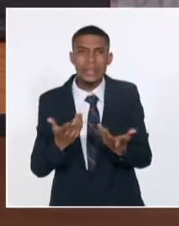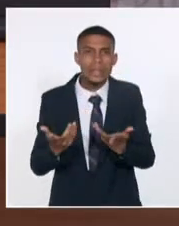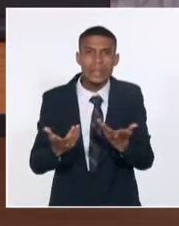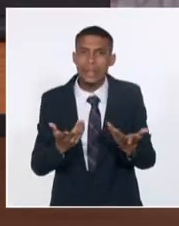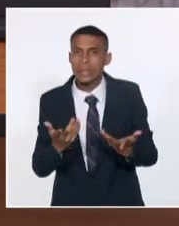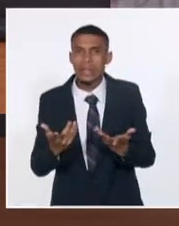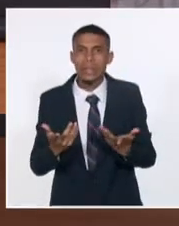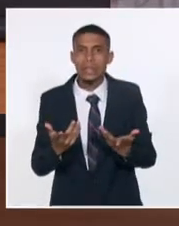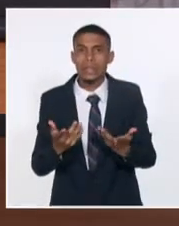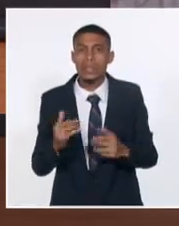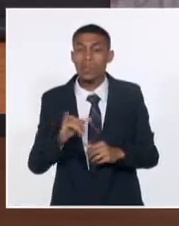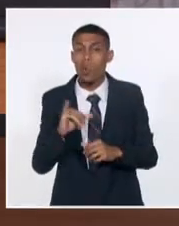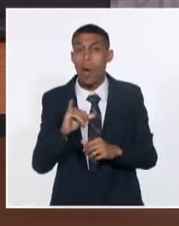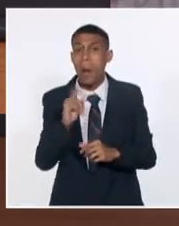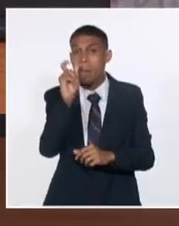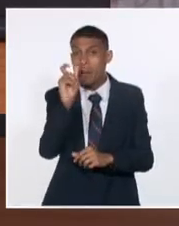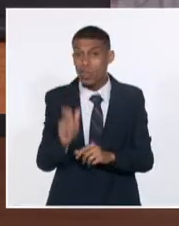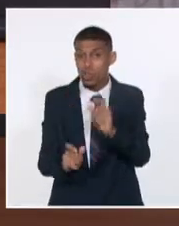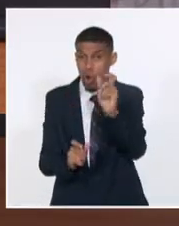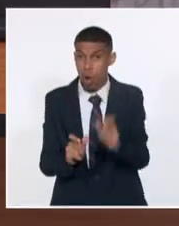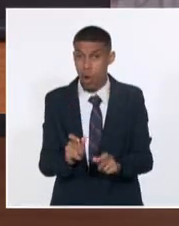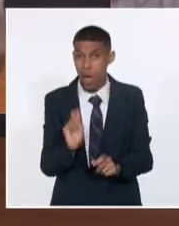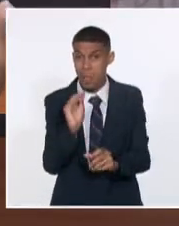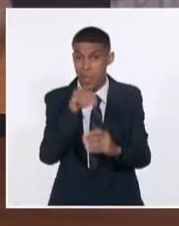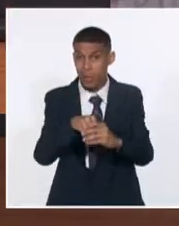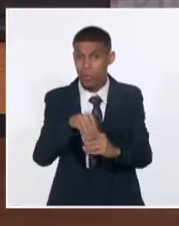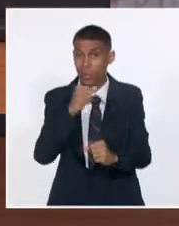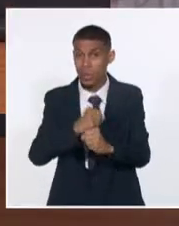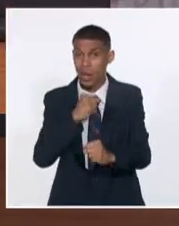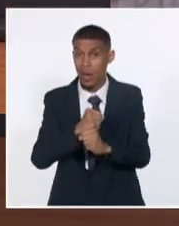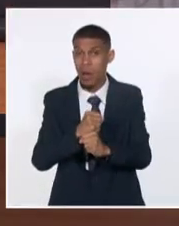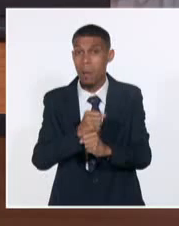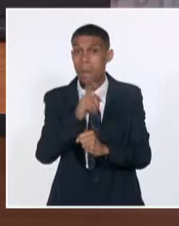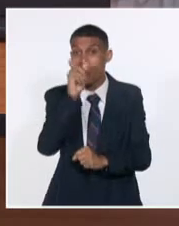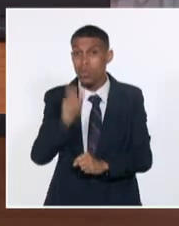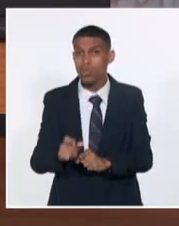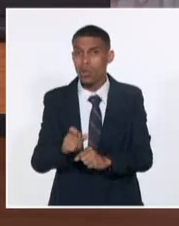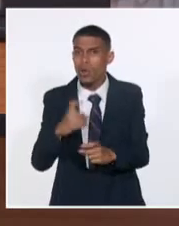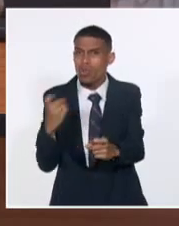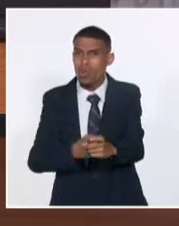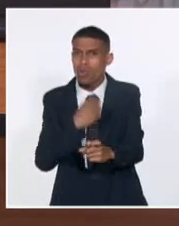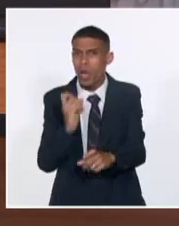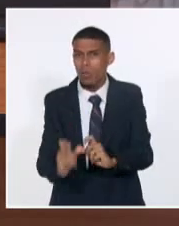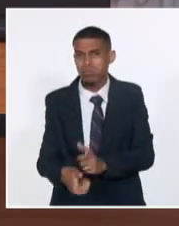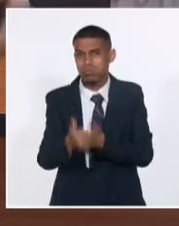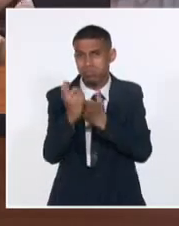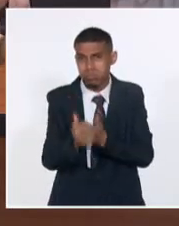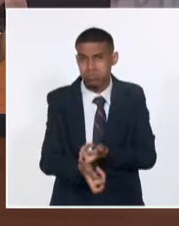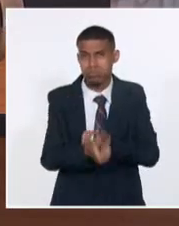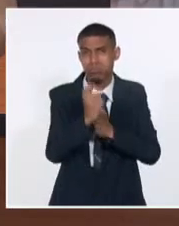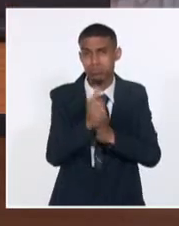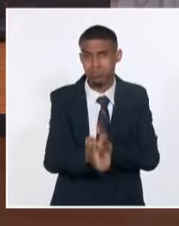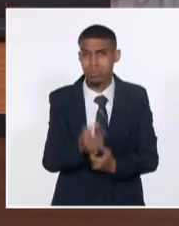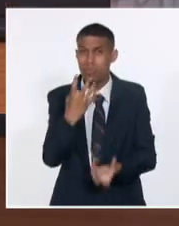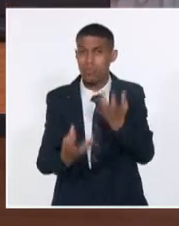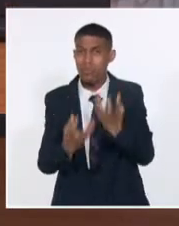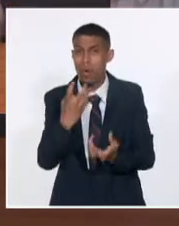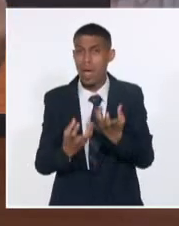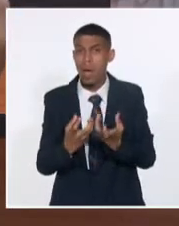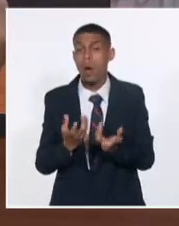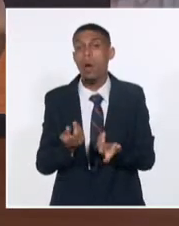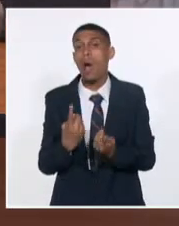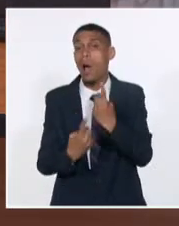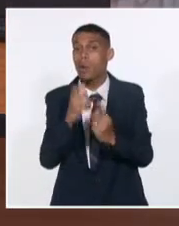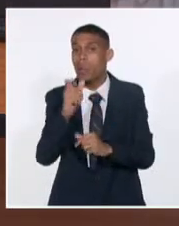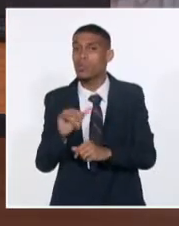información, porque quienes estaban luchando contra el fuego, quienes habían perdido a familiares, son personas, son